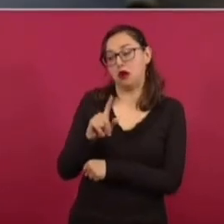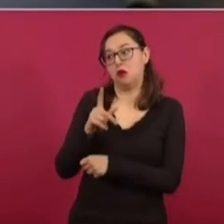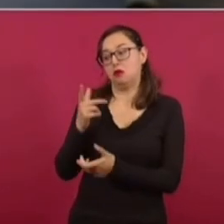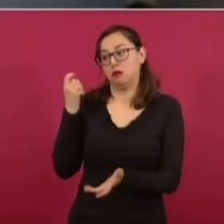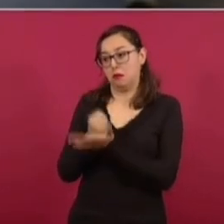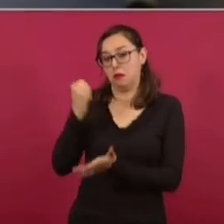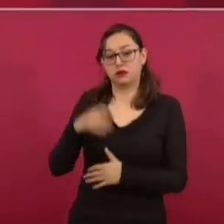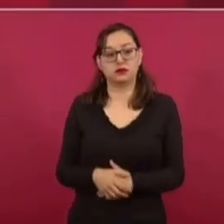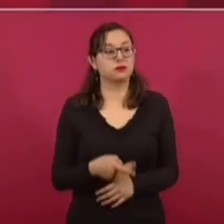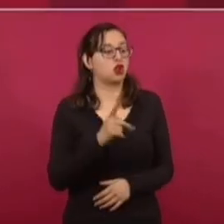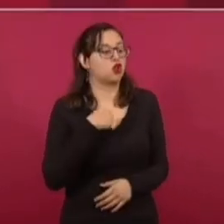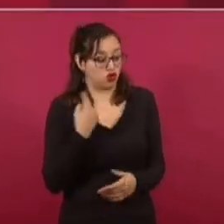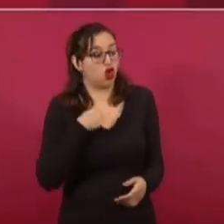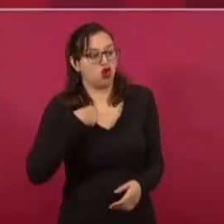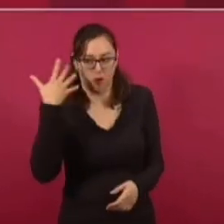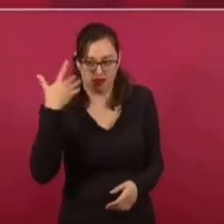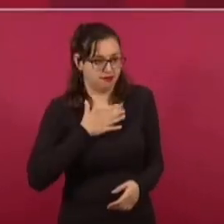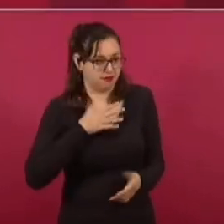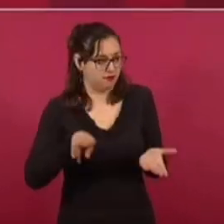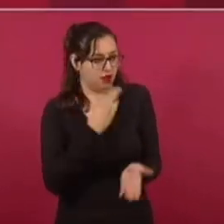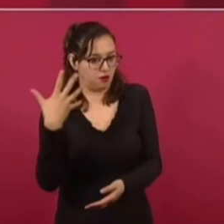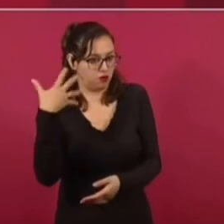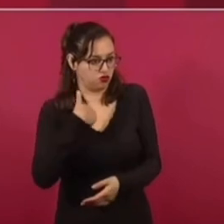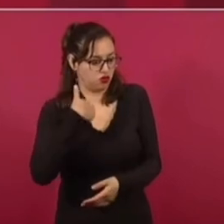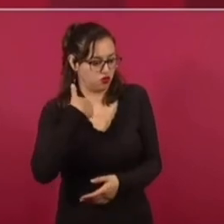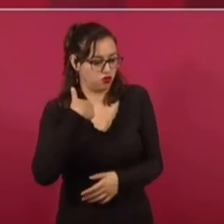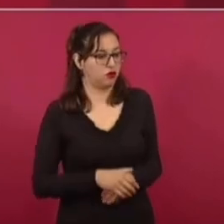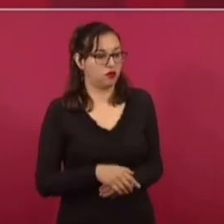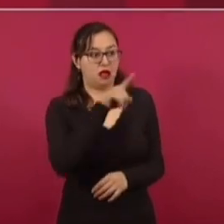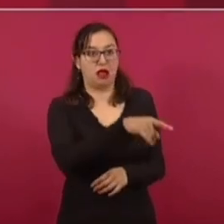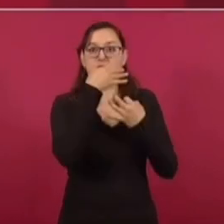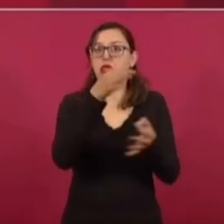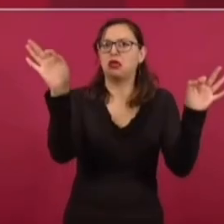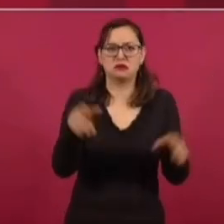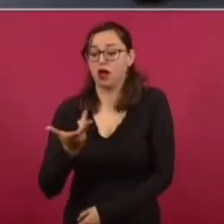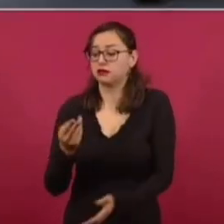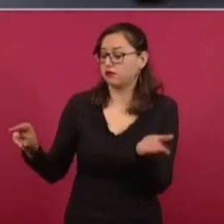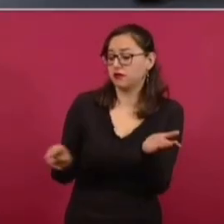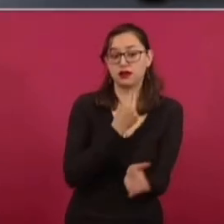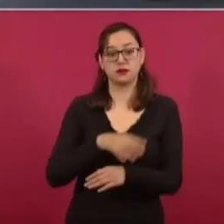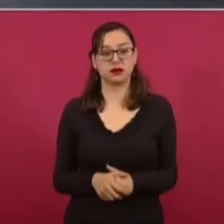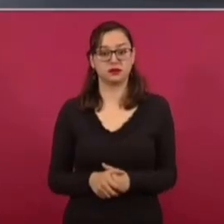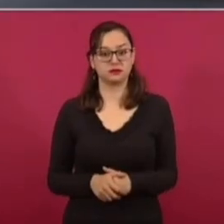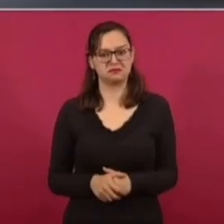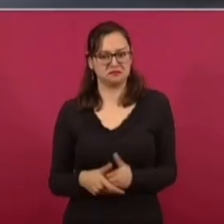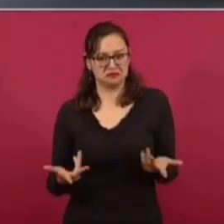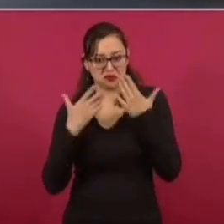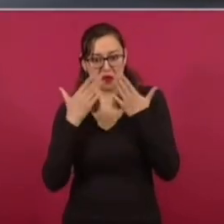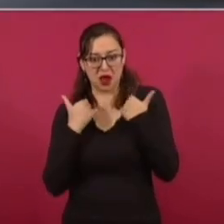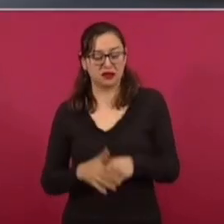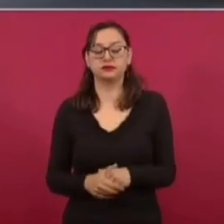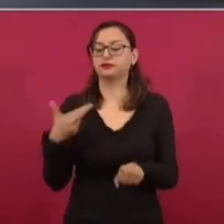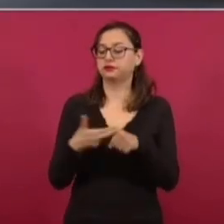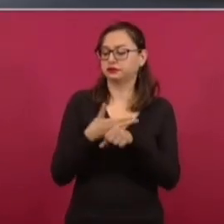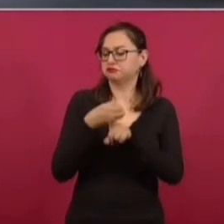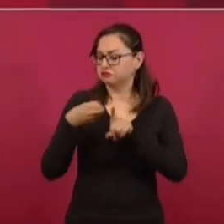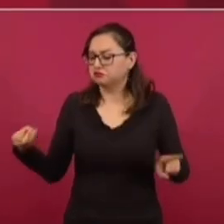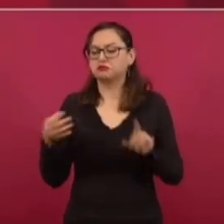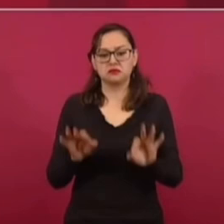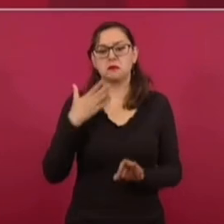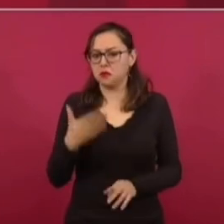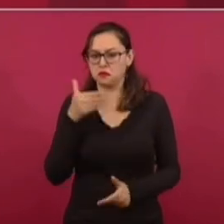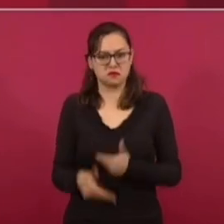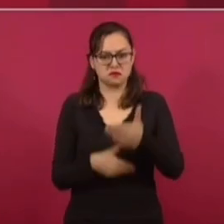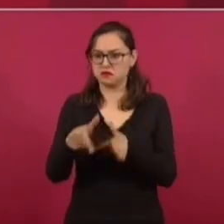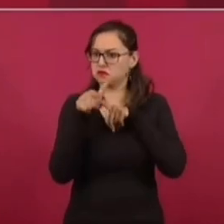Sí, pero eso lo firmo yo. Ya me lo hubiesen preguntado. Yo ni sabía. Está ordenando todo y se va a resolver y decirle a la gente, vamos